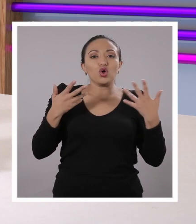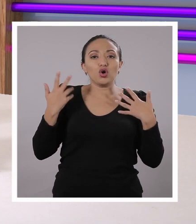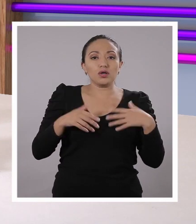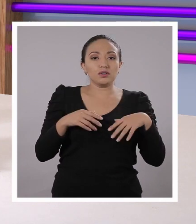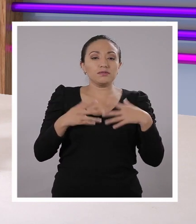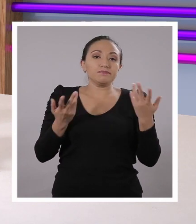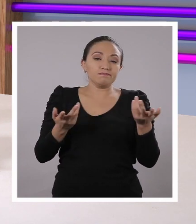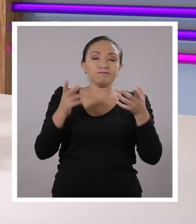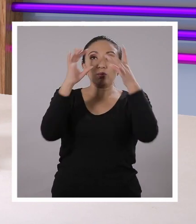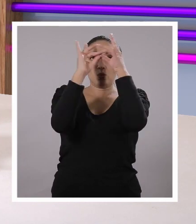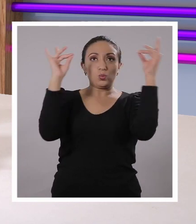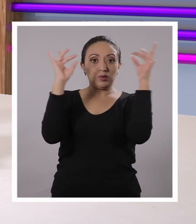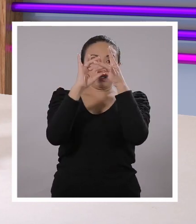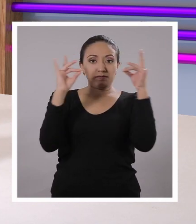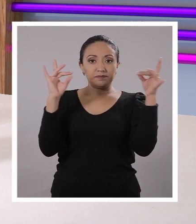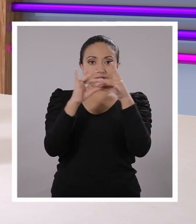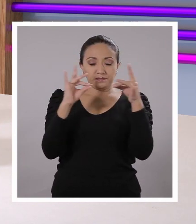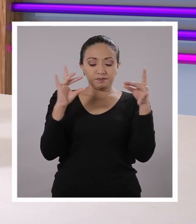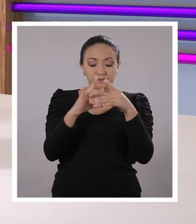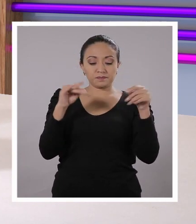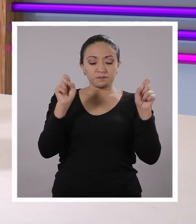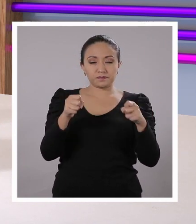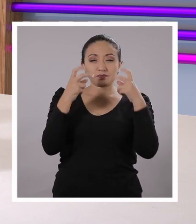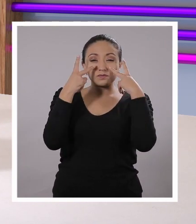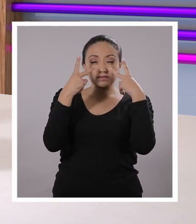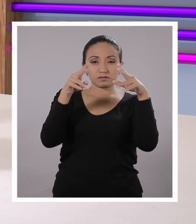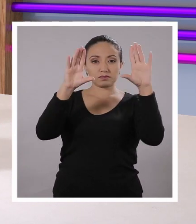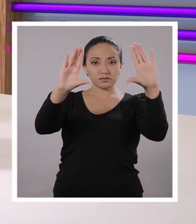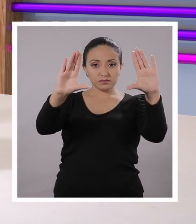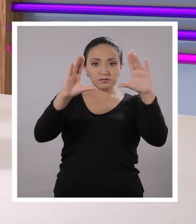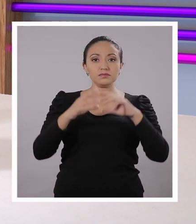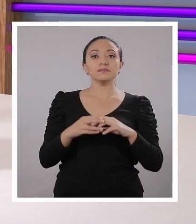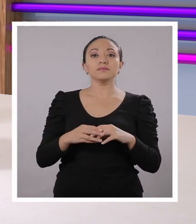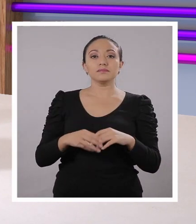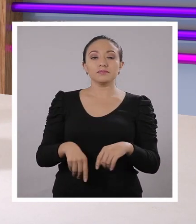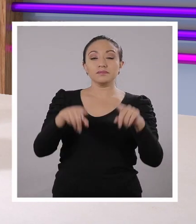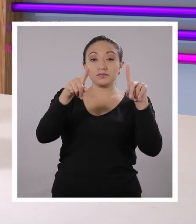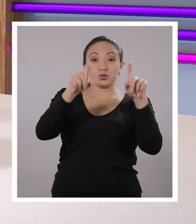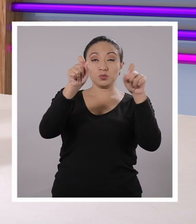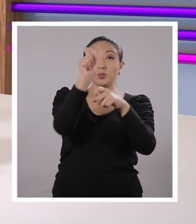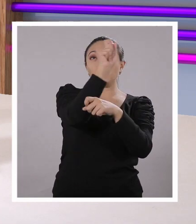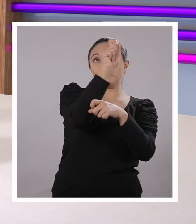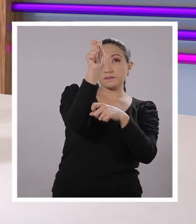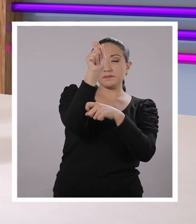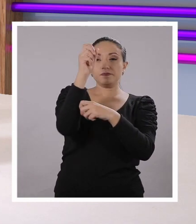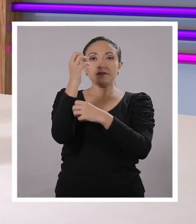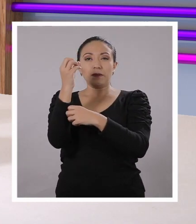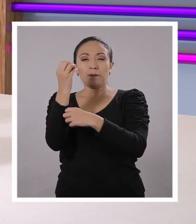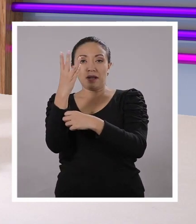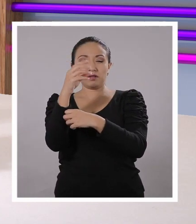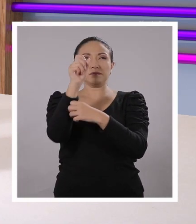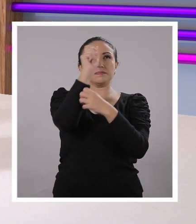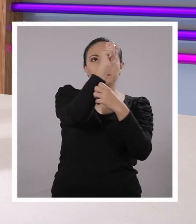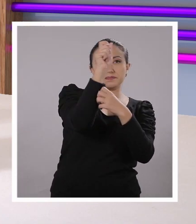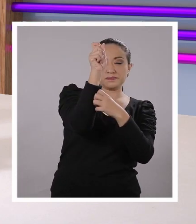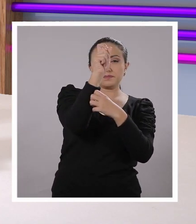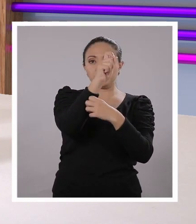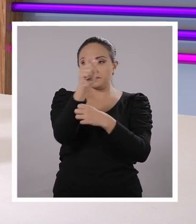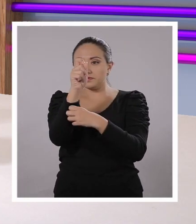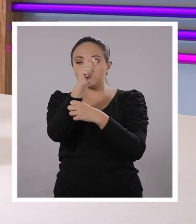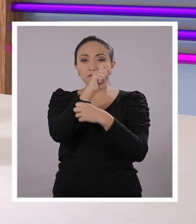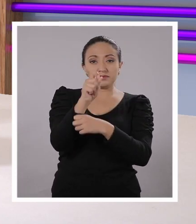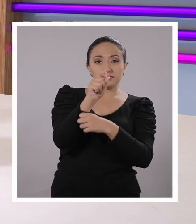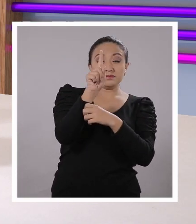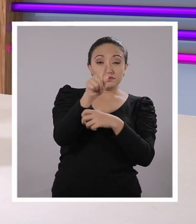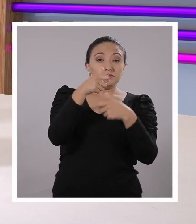dónde deben estar en un texto que vamos a poder visualizar en pantalla. Ok, vamos a hacer como... llene el espacio en blanco. Sí, señor. Llene el